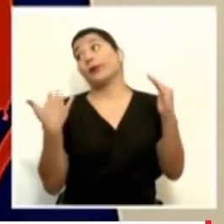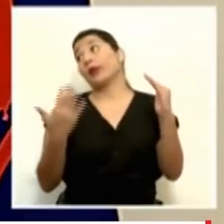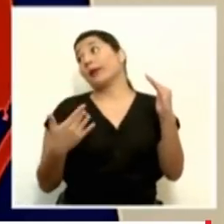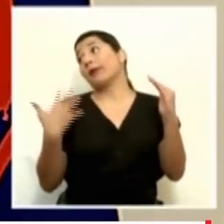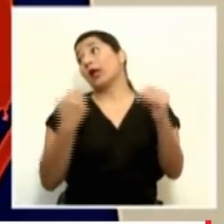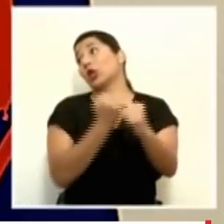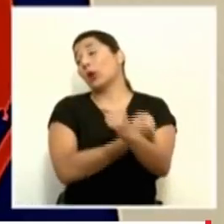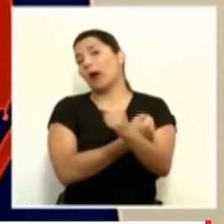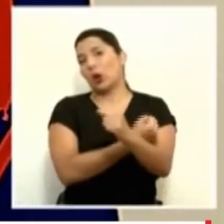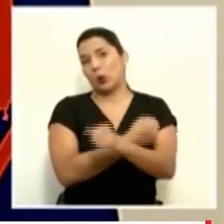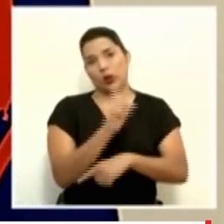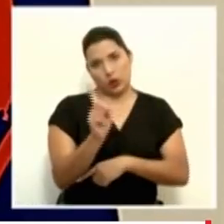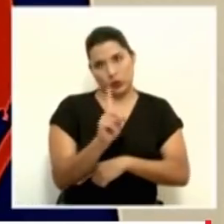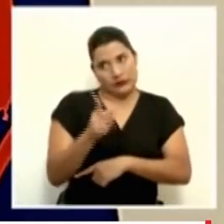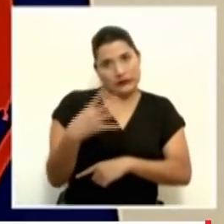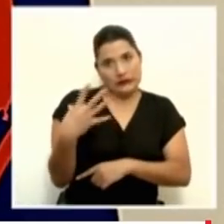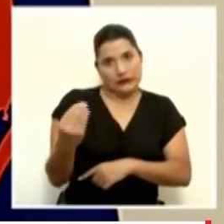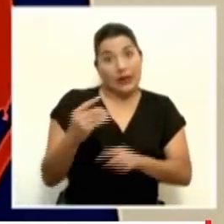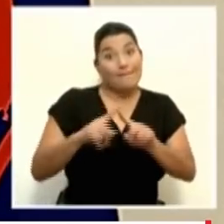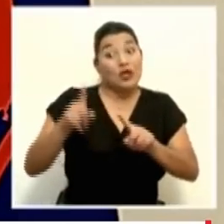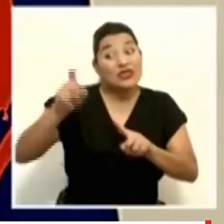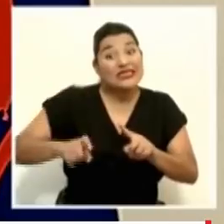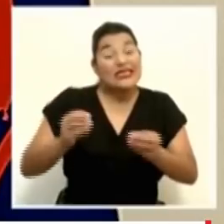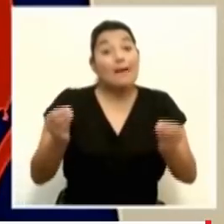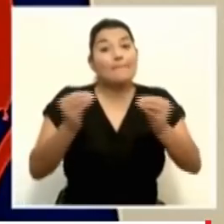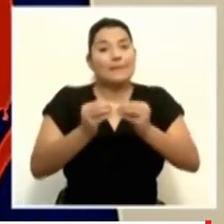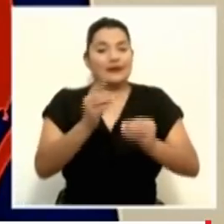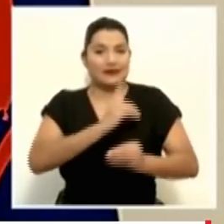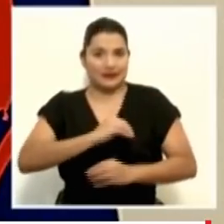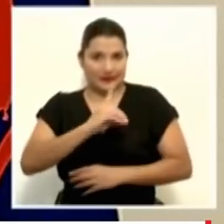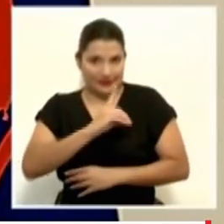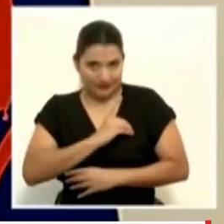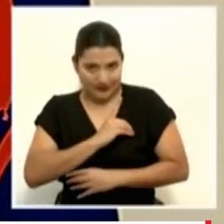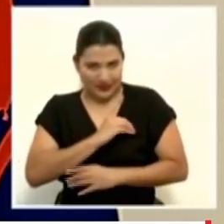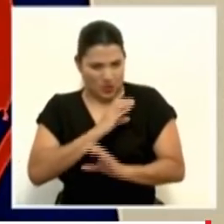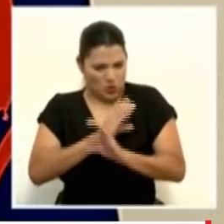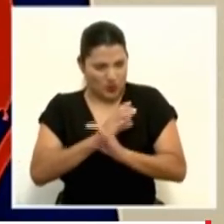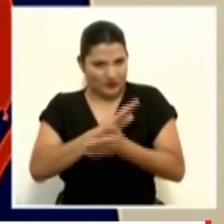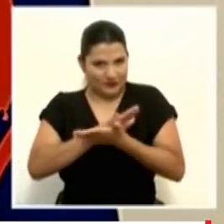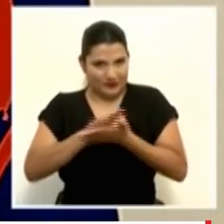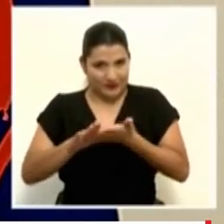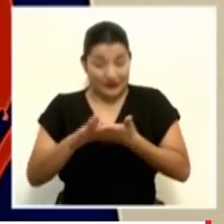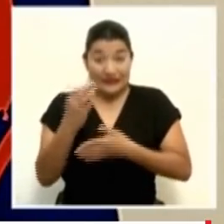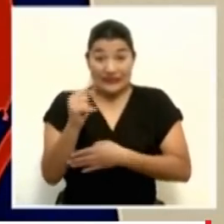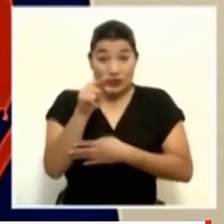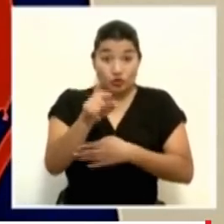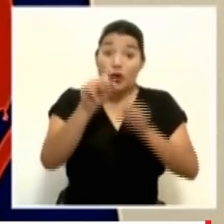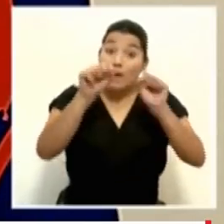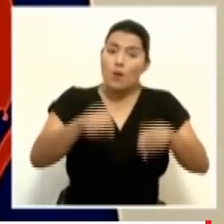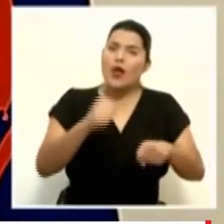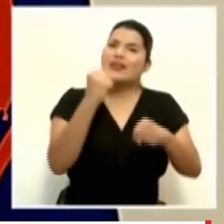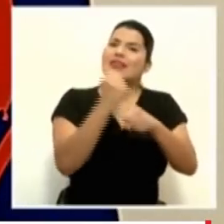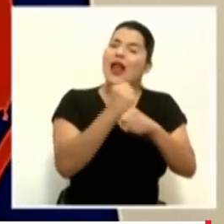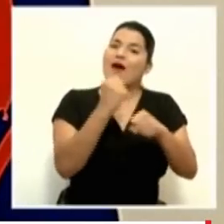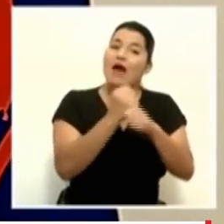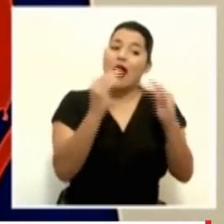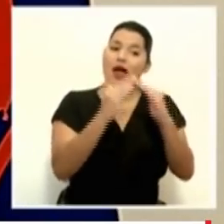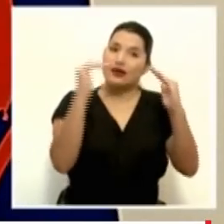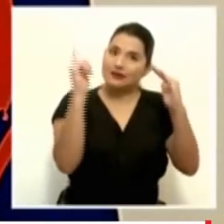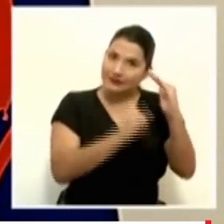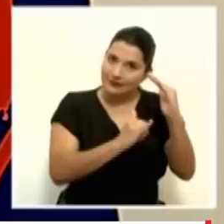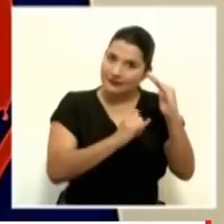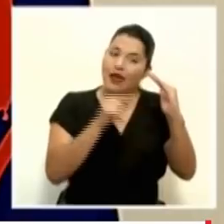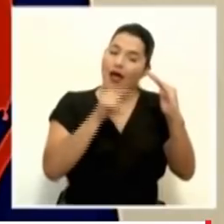pero implica más disciplina. Entonces, en la medida que usted pueda trabajar por medio de teletrabajo, teletrabaje.